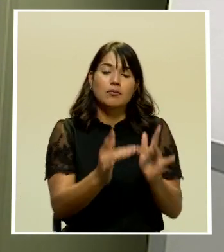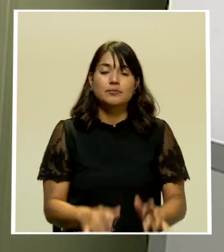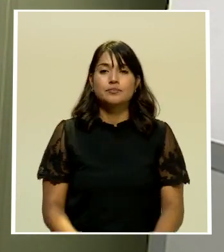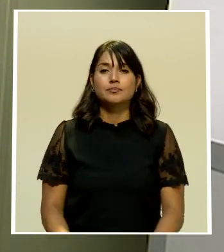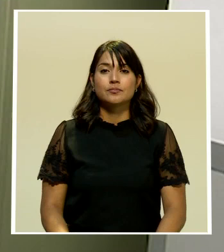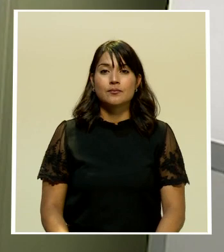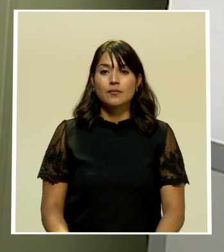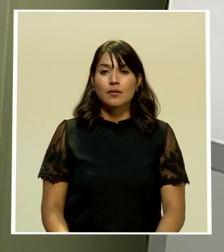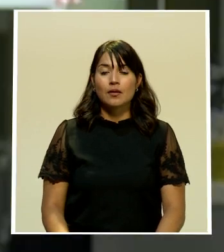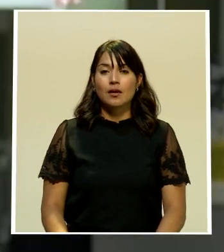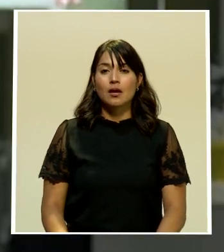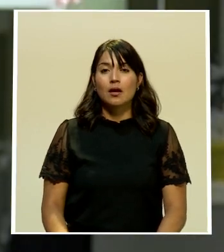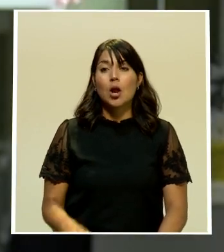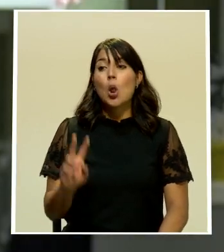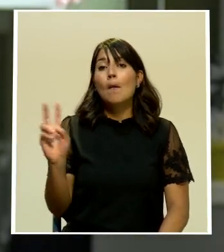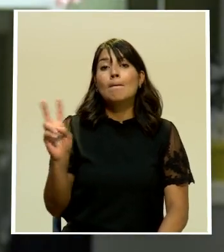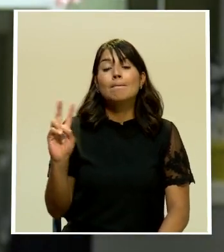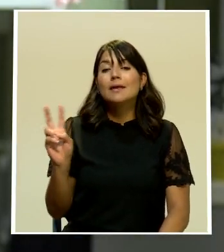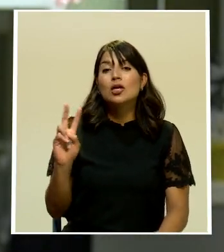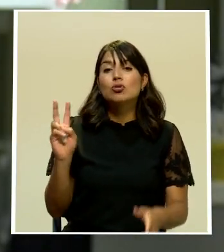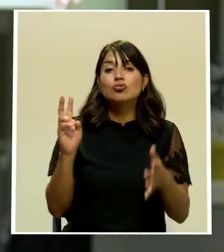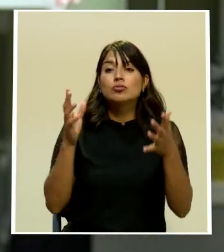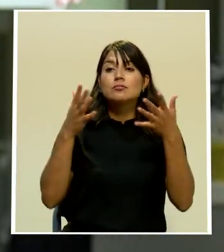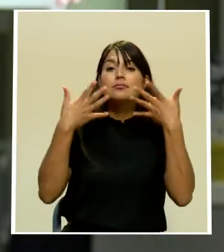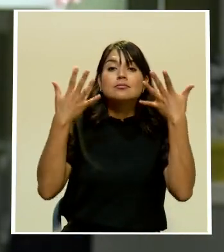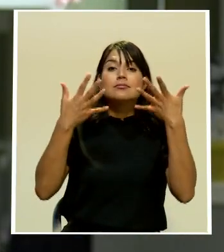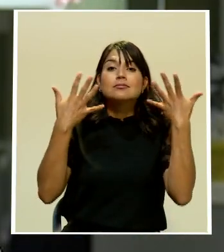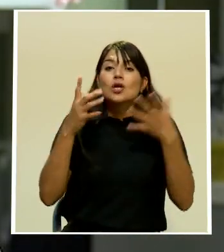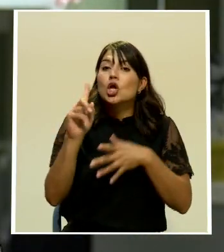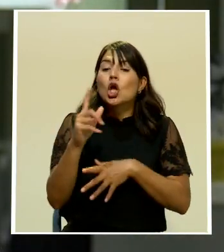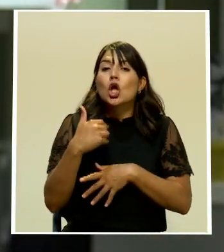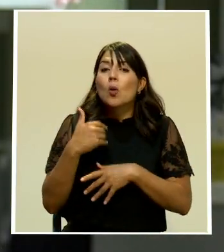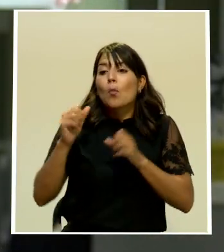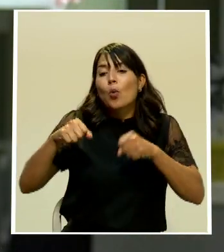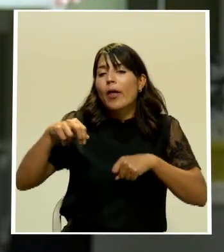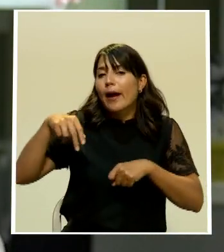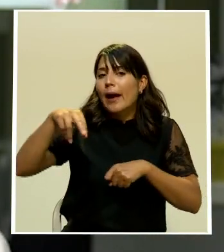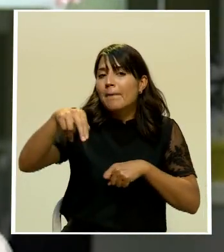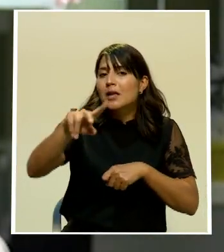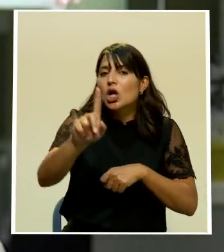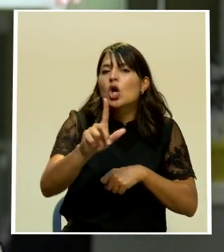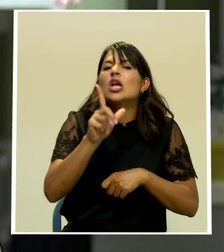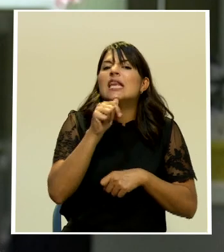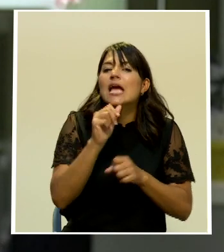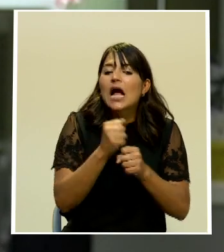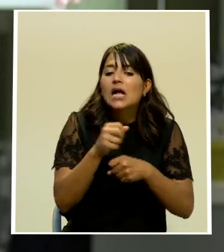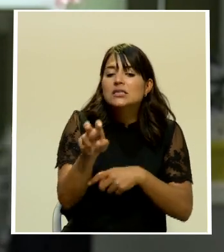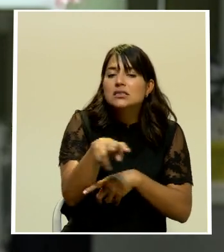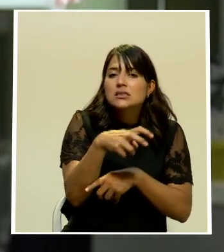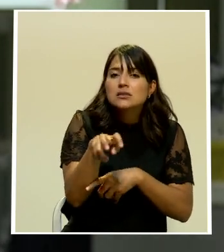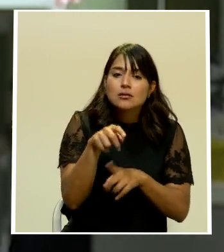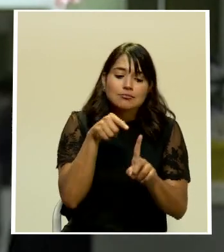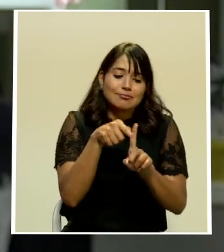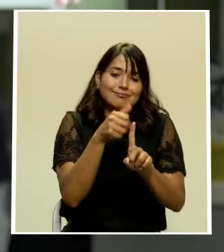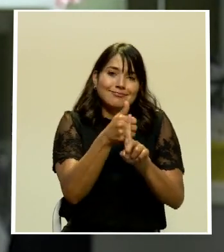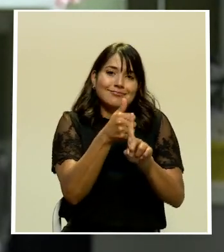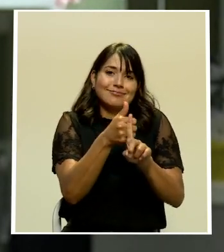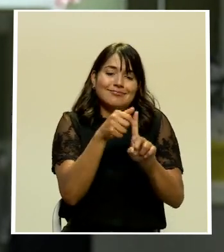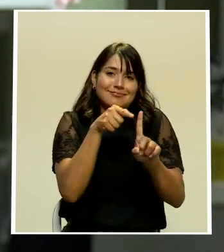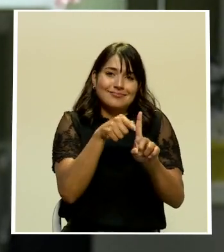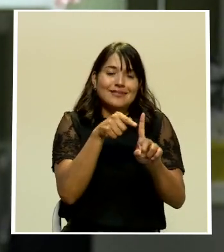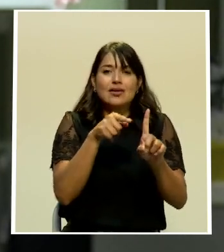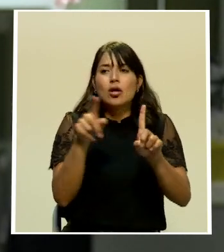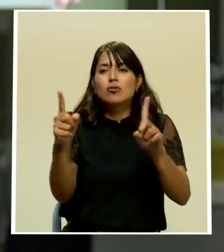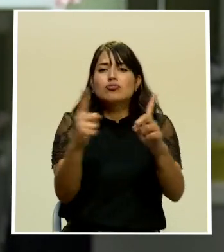Los virus respiratorios no tienen piernas es la gente que los esparce Lombardía es una región muy dinámica muy activa con mucha